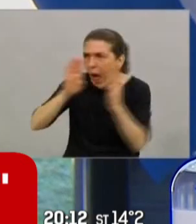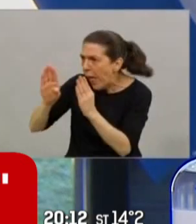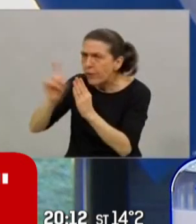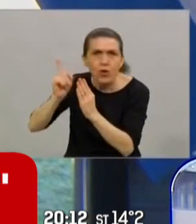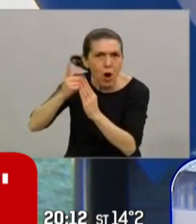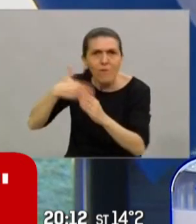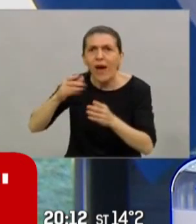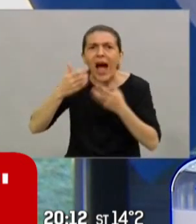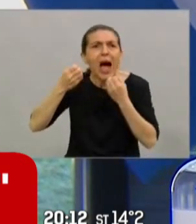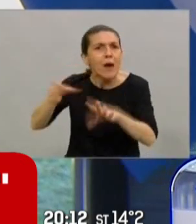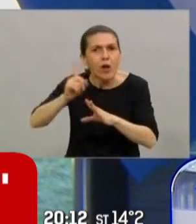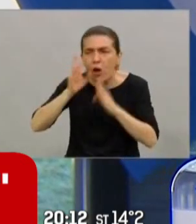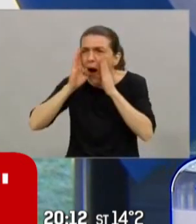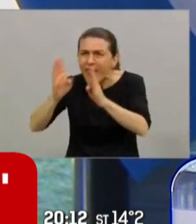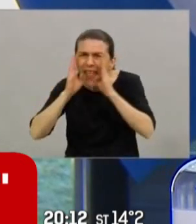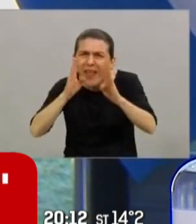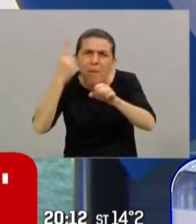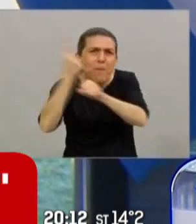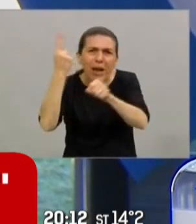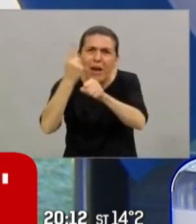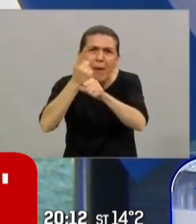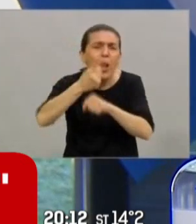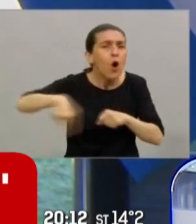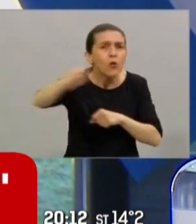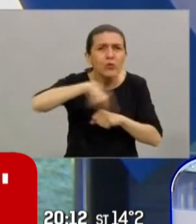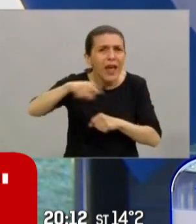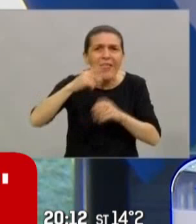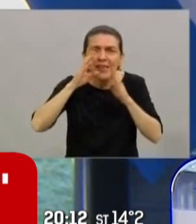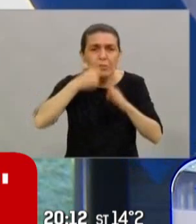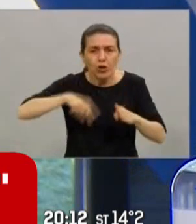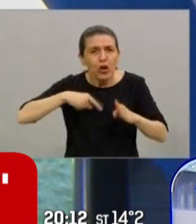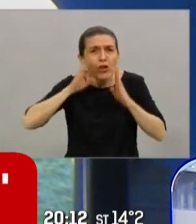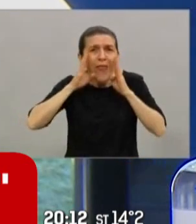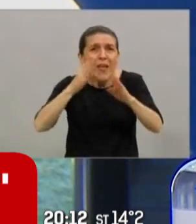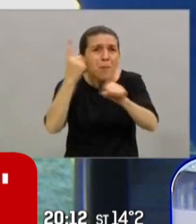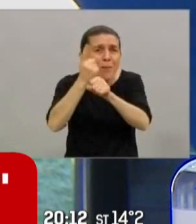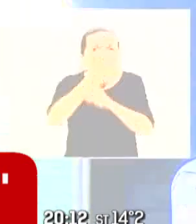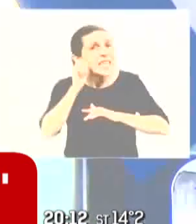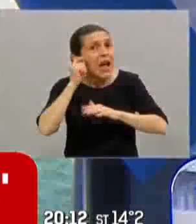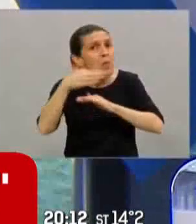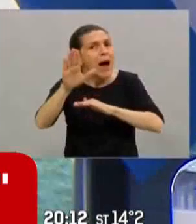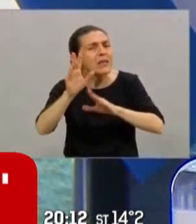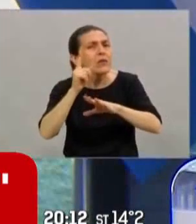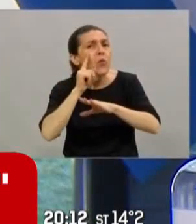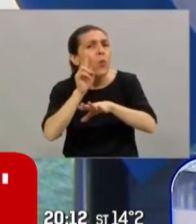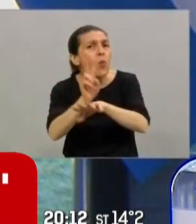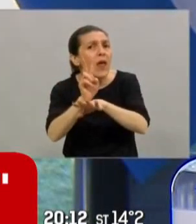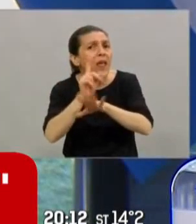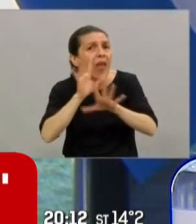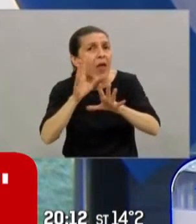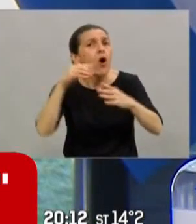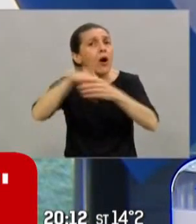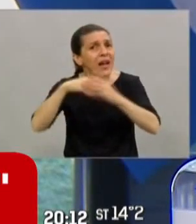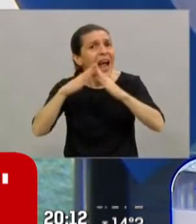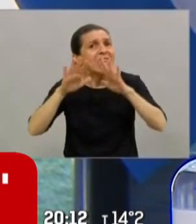sepan que ellos son nuestra prioridad, que ustedes son nuestra prioridad y que vamos a estar a su lado. Es posible que en los